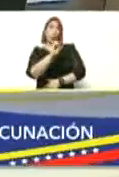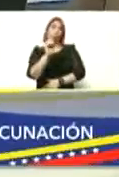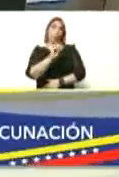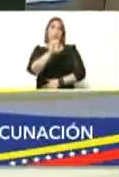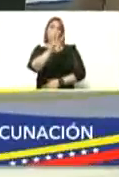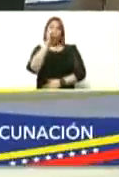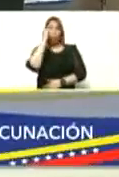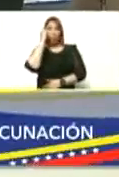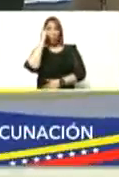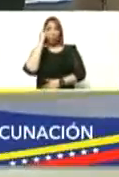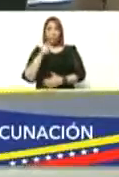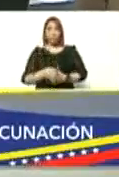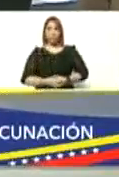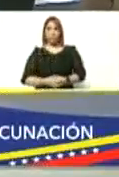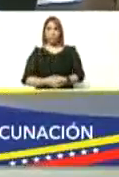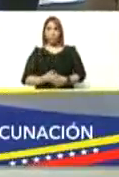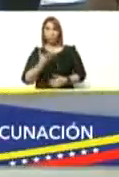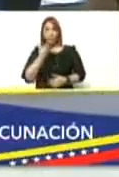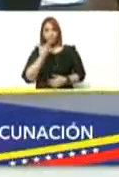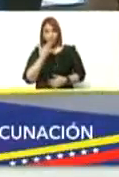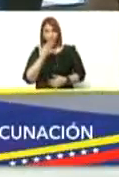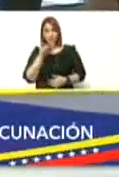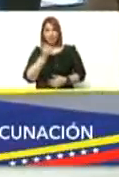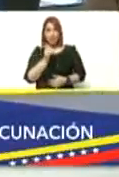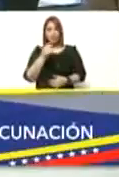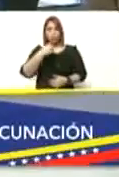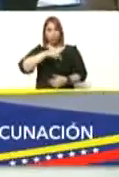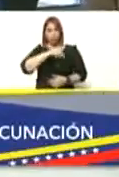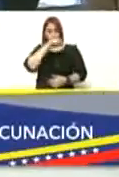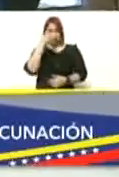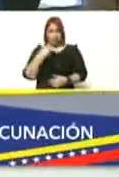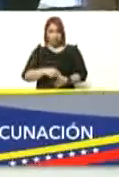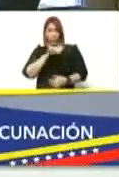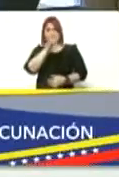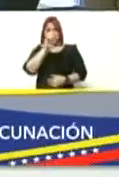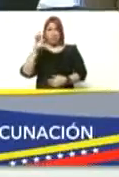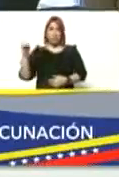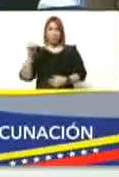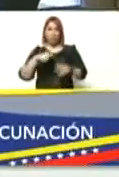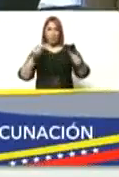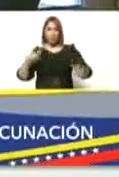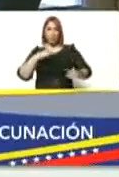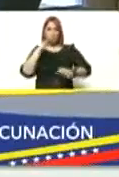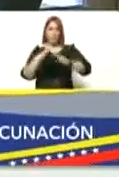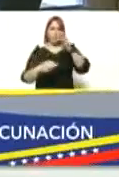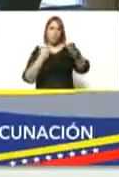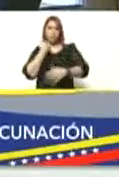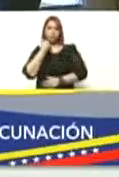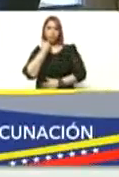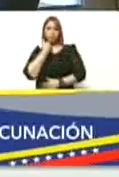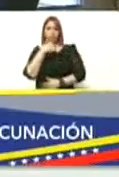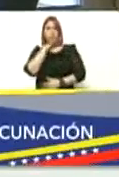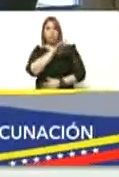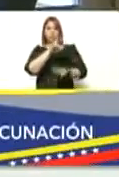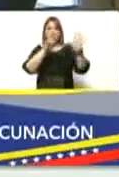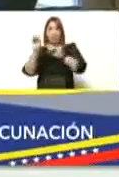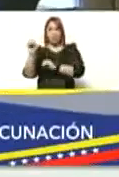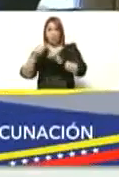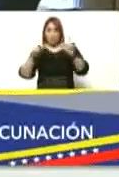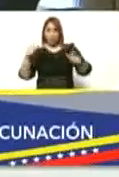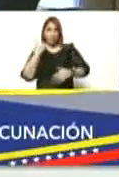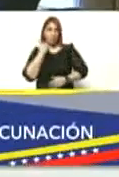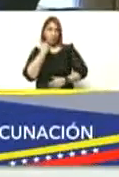por ejemplo hoy estamos teniendo quinientos casos a nivel nacional quinientos setenta casos